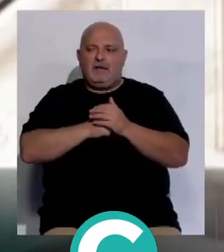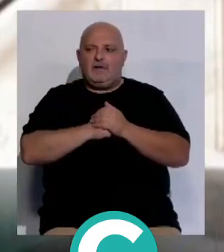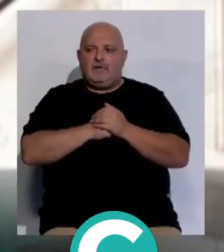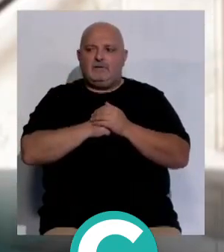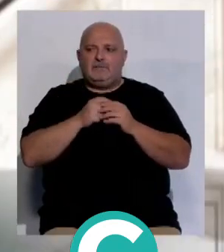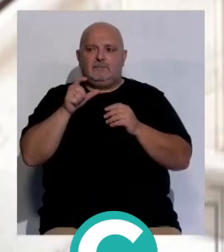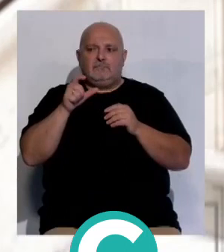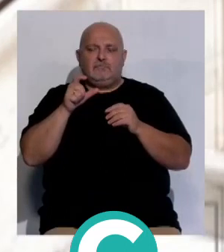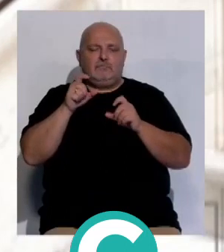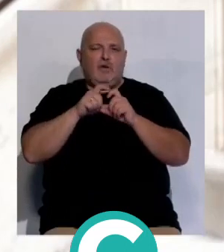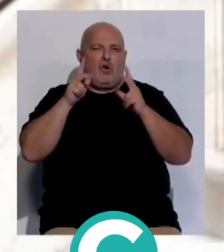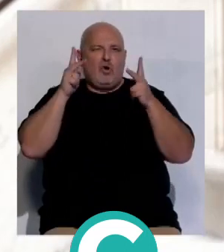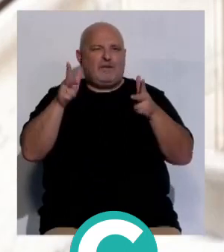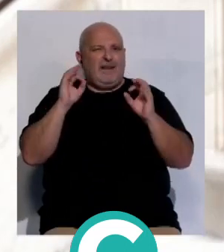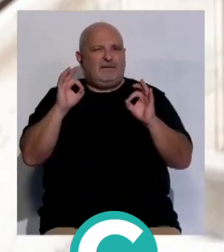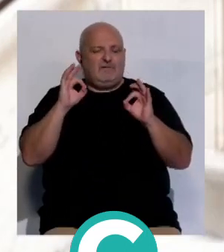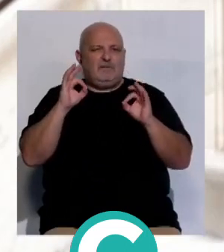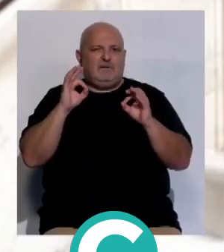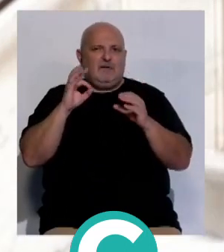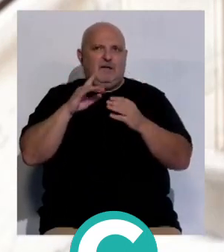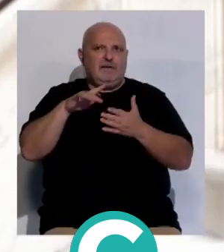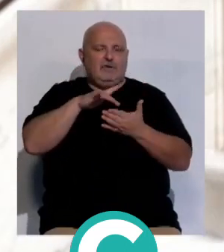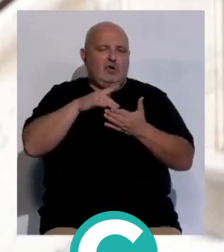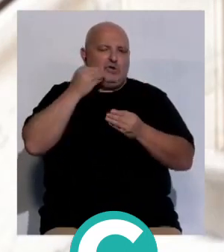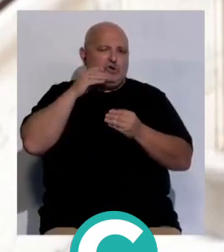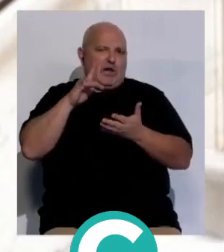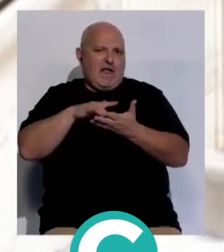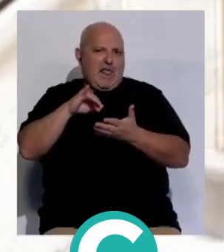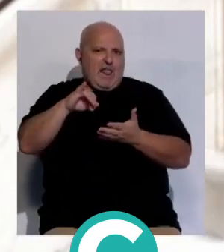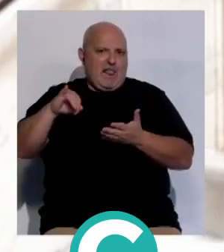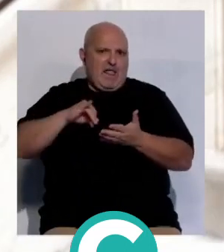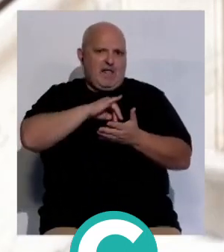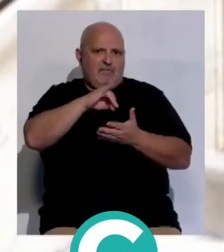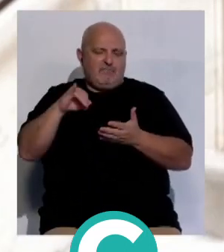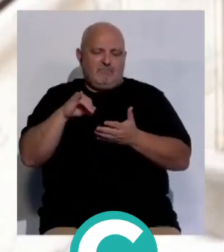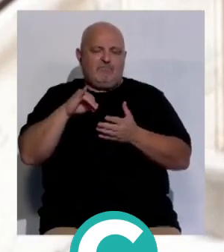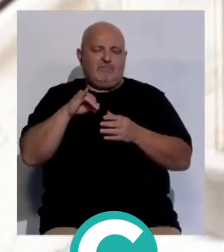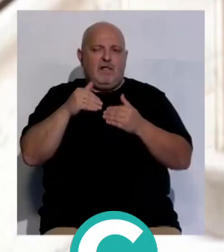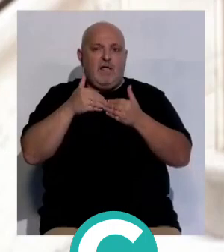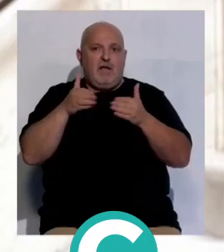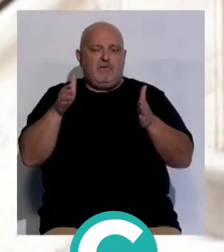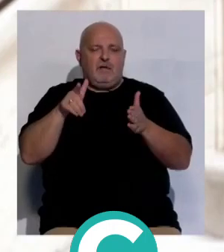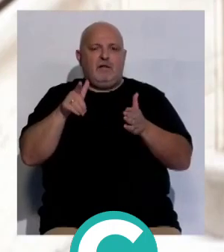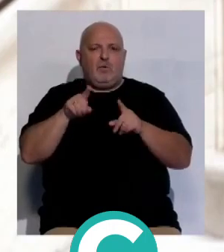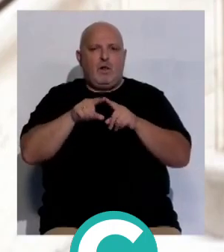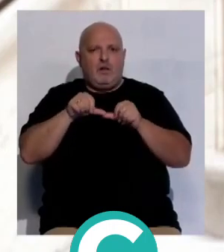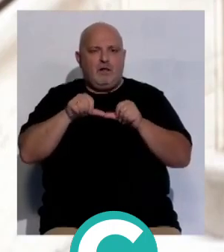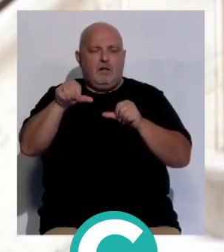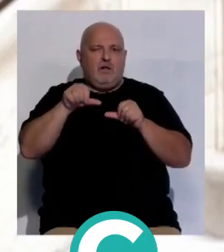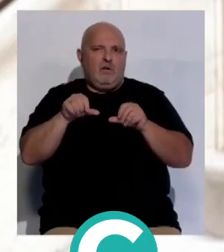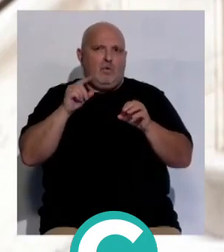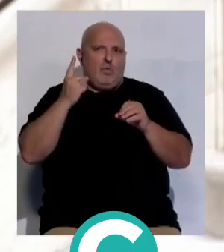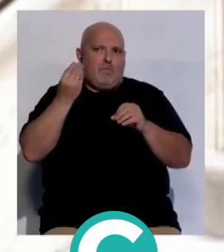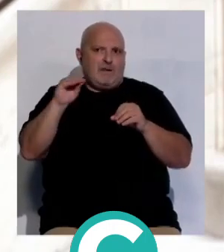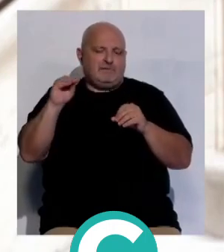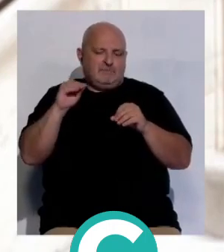Áurea son hoteles emplazados en sitios emblemáticos y con esta apertura pues culminamos uno